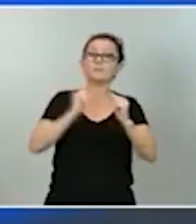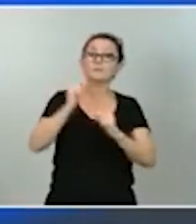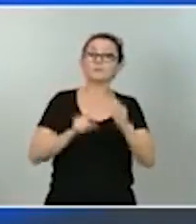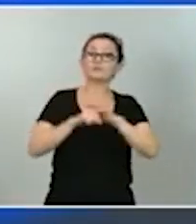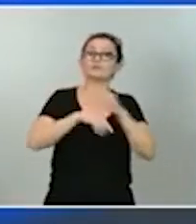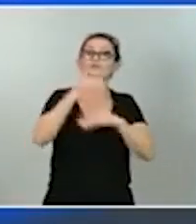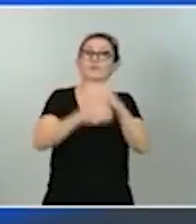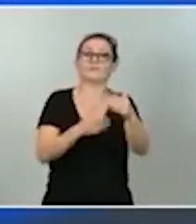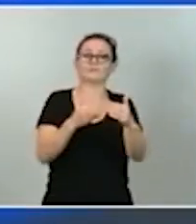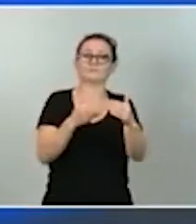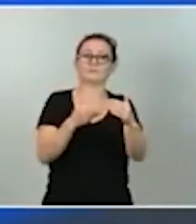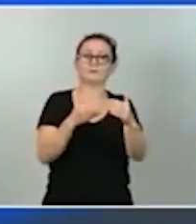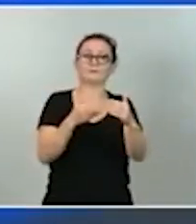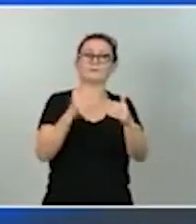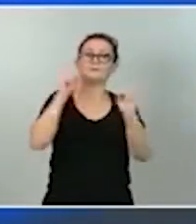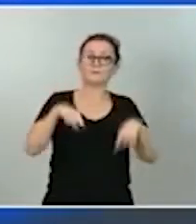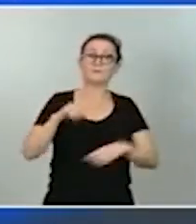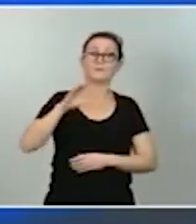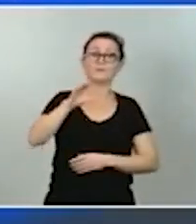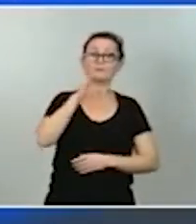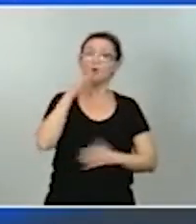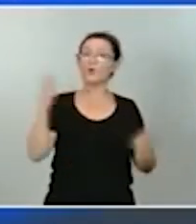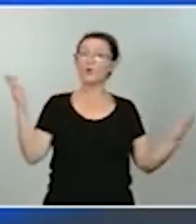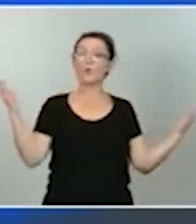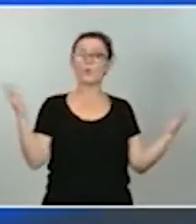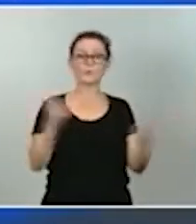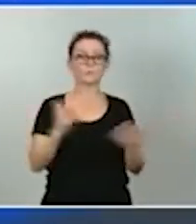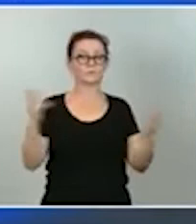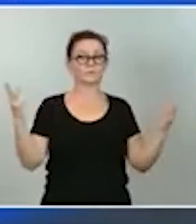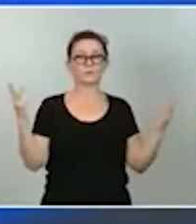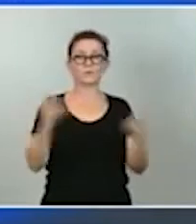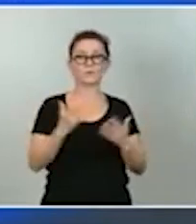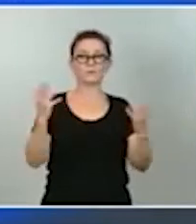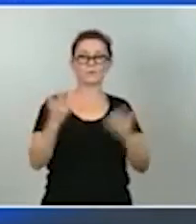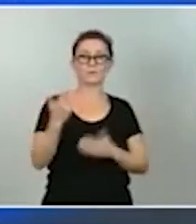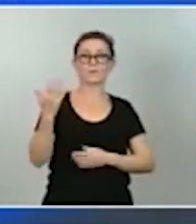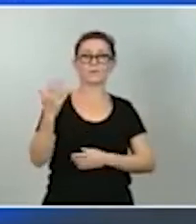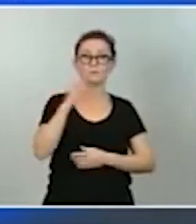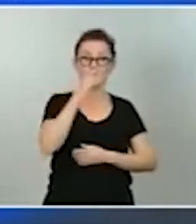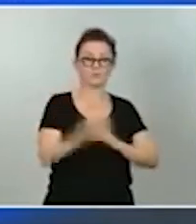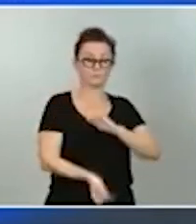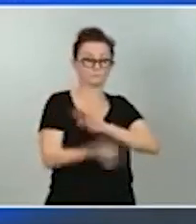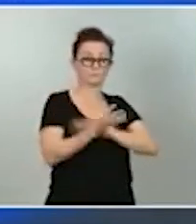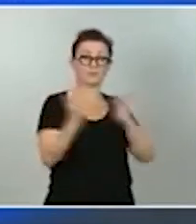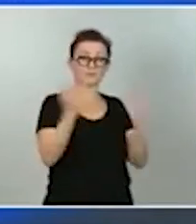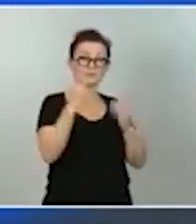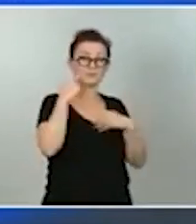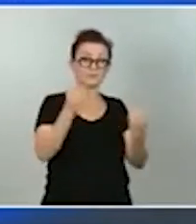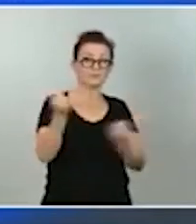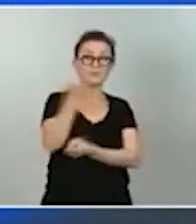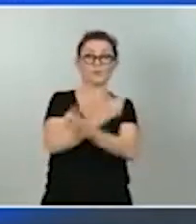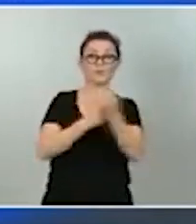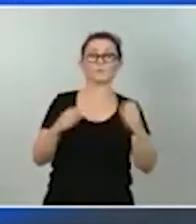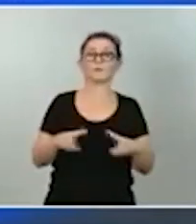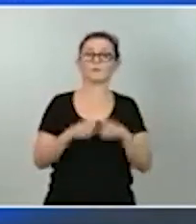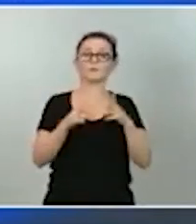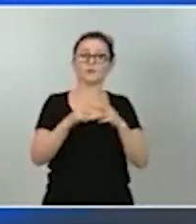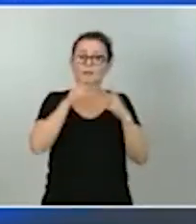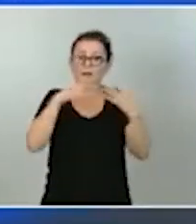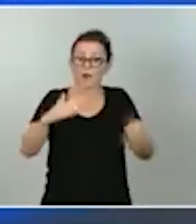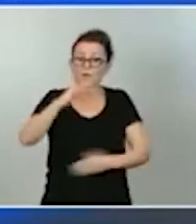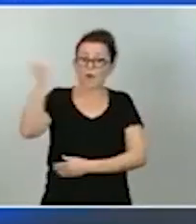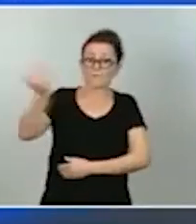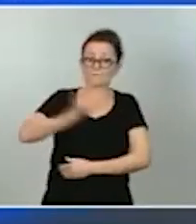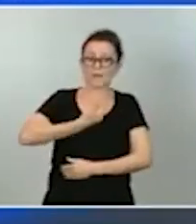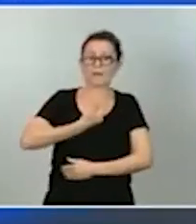país, porque su urgencia, su urgencia, derivada de la emergencia sanitaria, económica y social que estamos viviendo, trasciende las